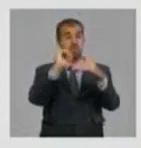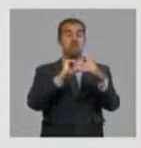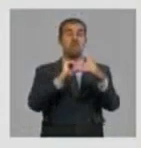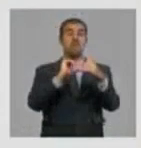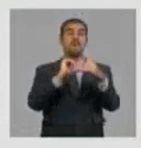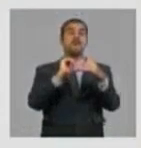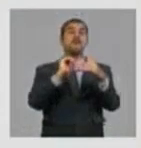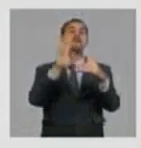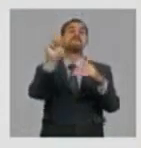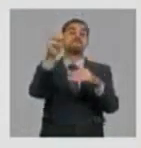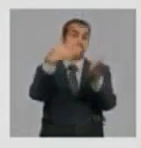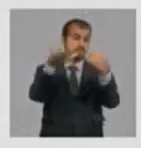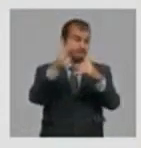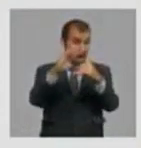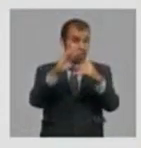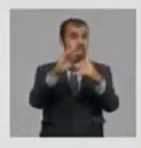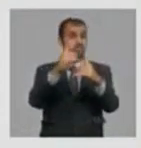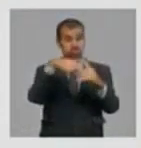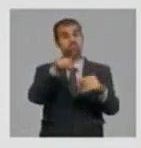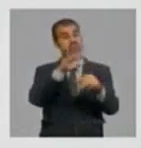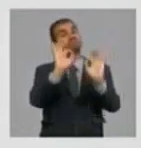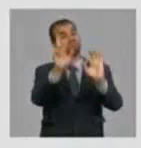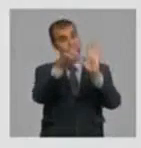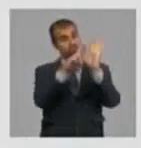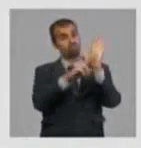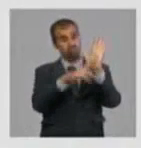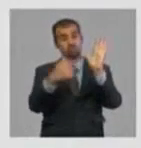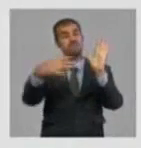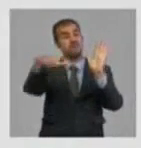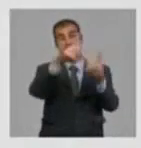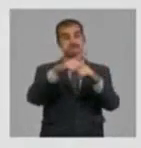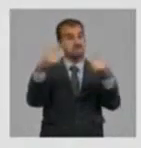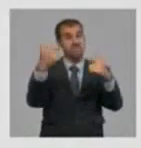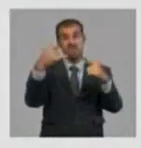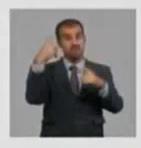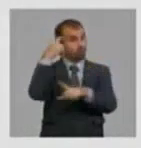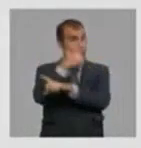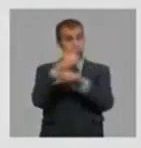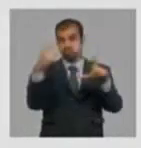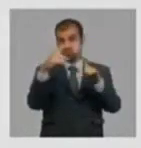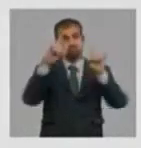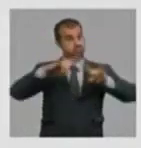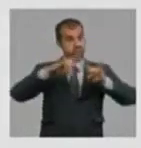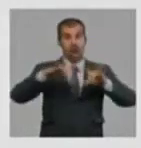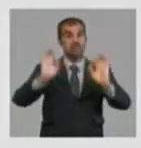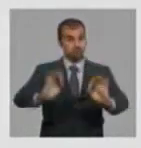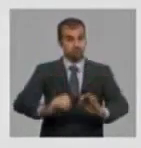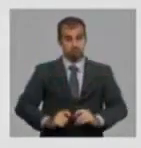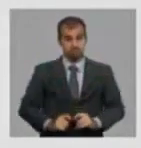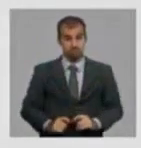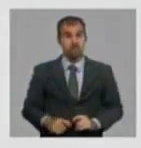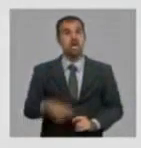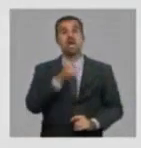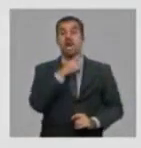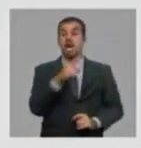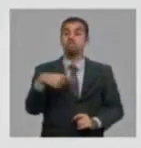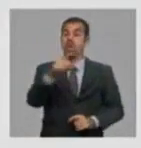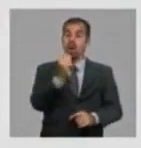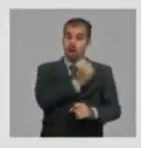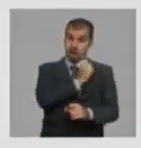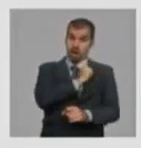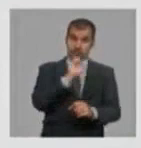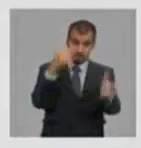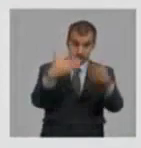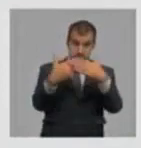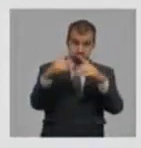en la especialidad. Esos son los requisitos. También una cosa a aclarar. Si alguien pretende ser una empresa de alta tecnología,